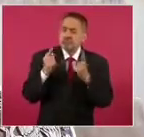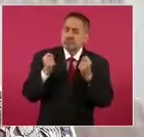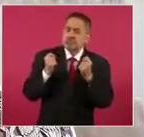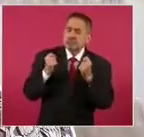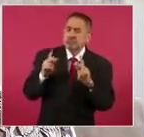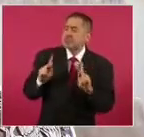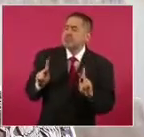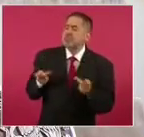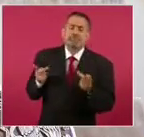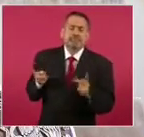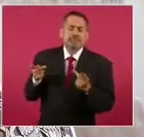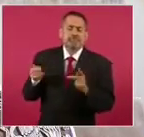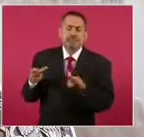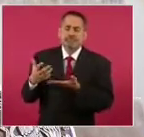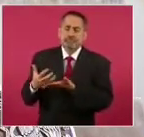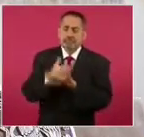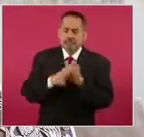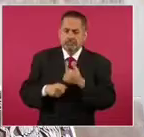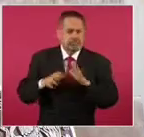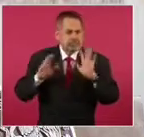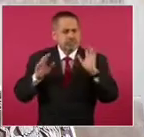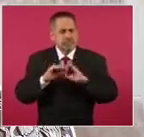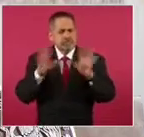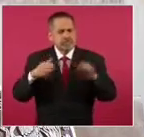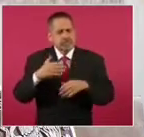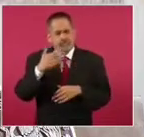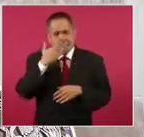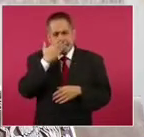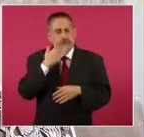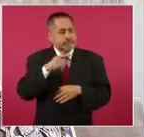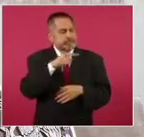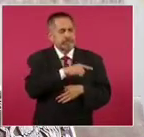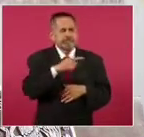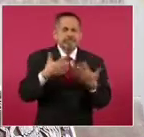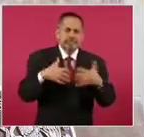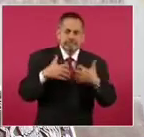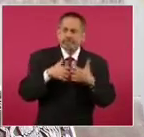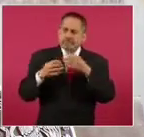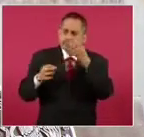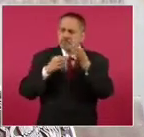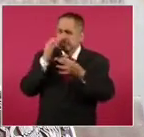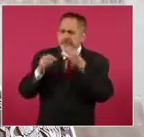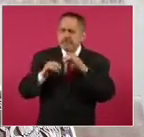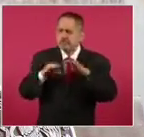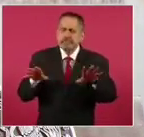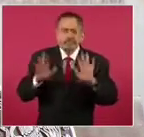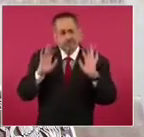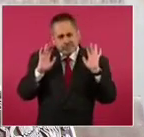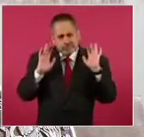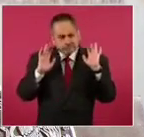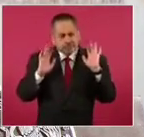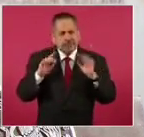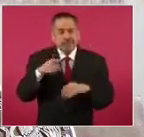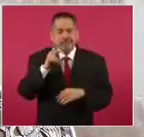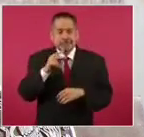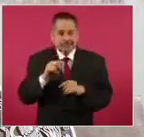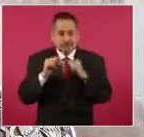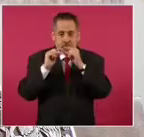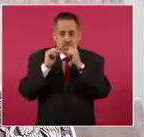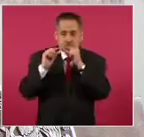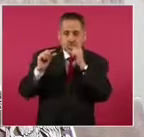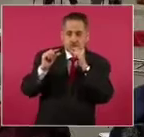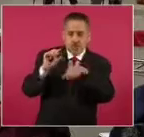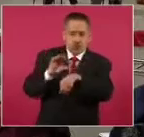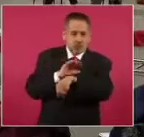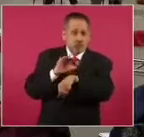Es cierto que todas las empresas tratan de promover las mercancías que producen, sin embargo, estos productos son únicos en su